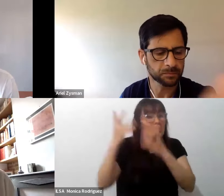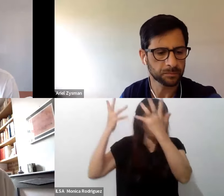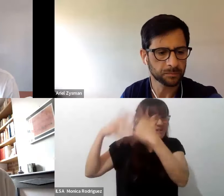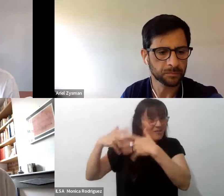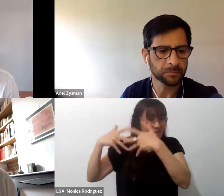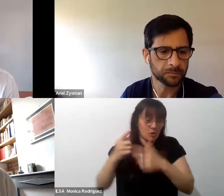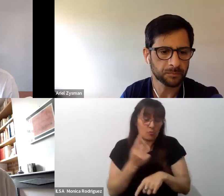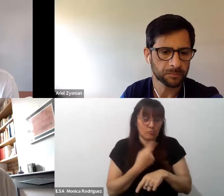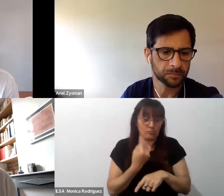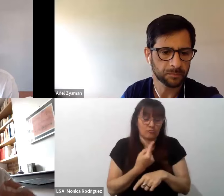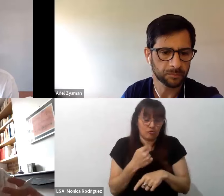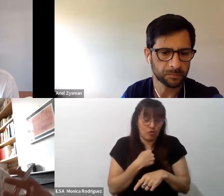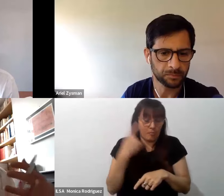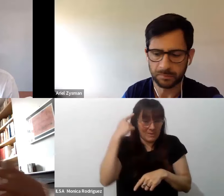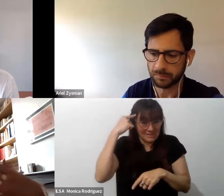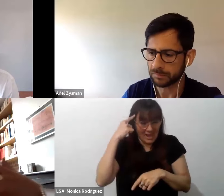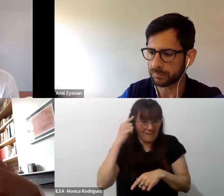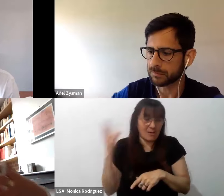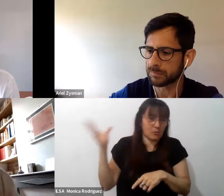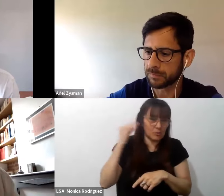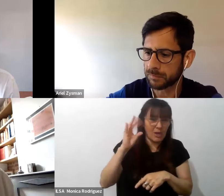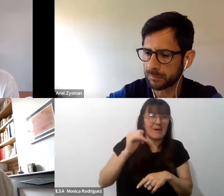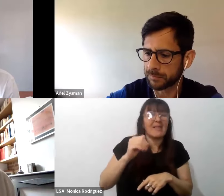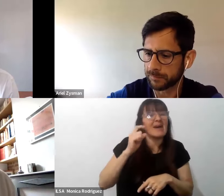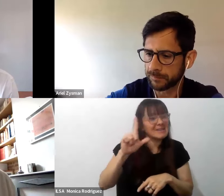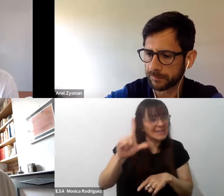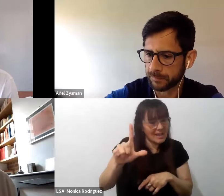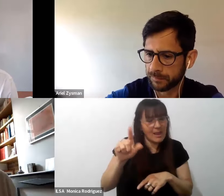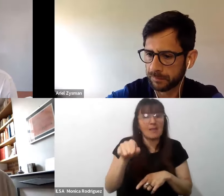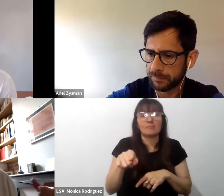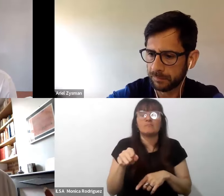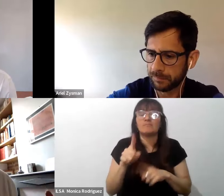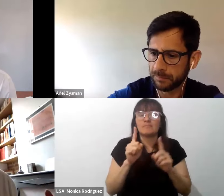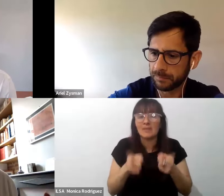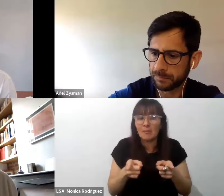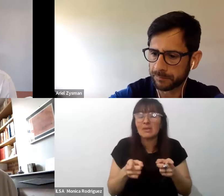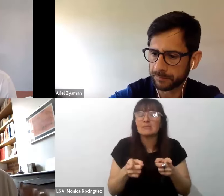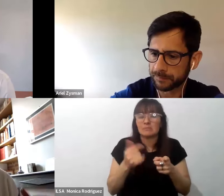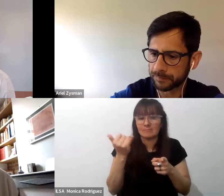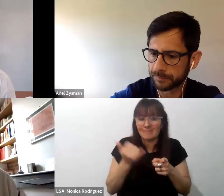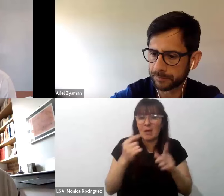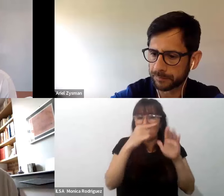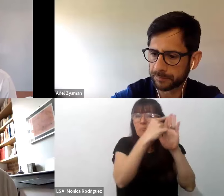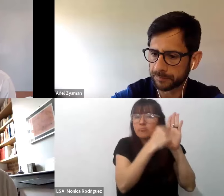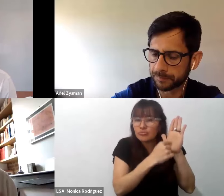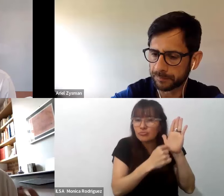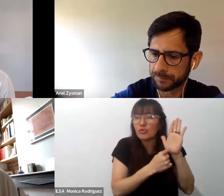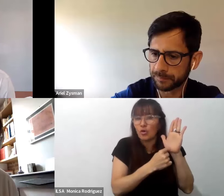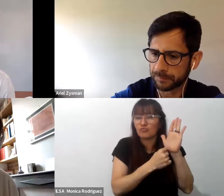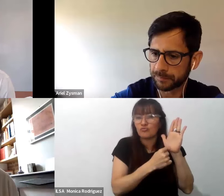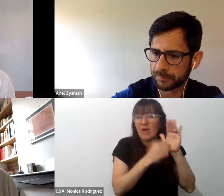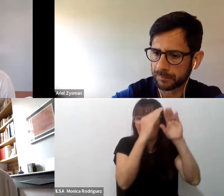pensaba cuando escuchaba a Daniel es que finalmente hay muchos puntos similares